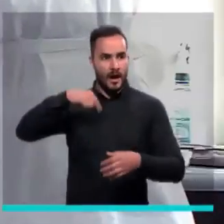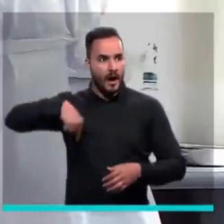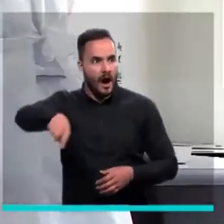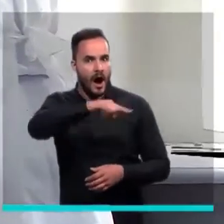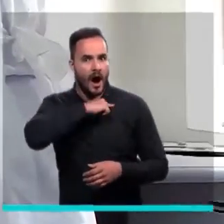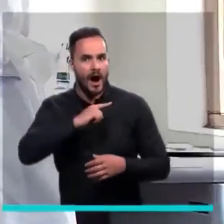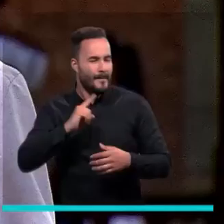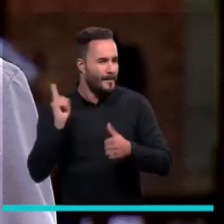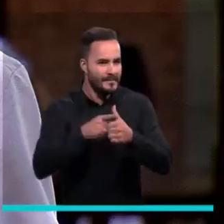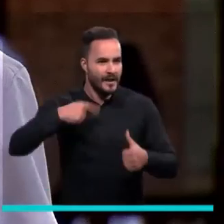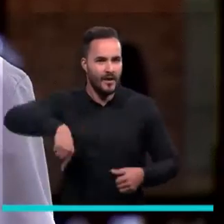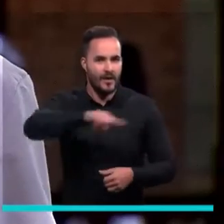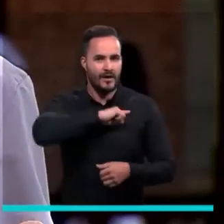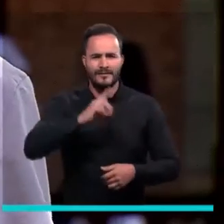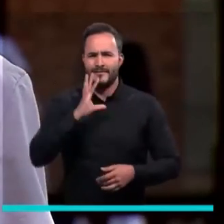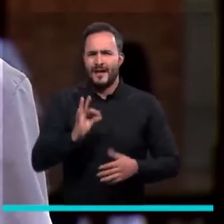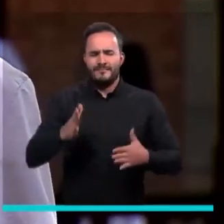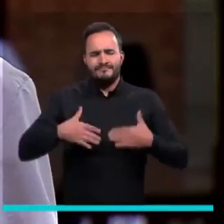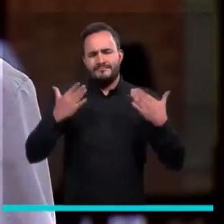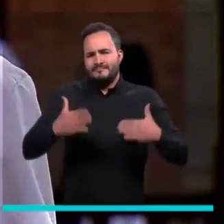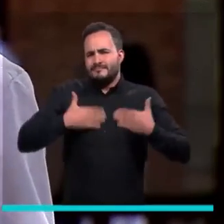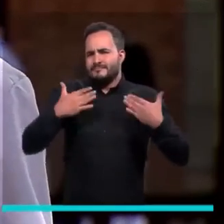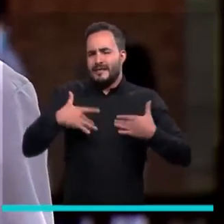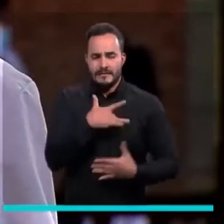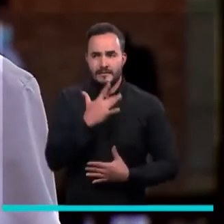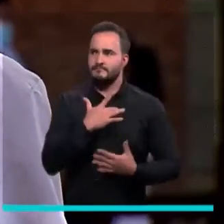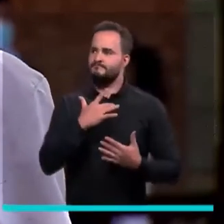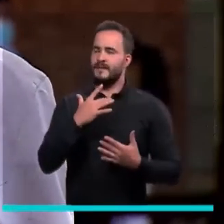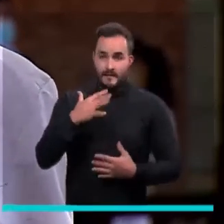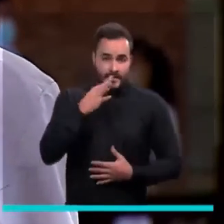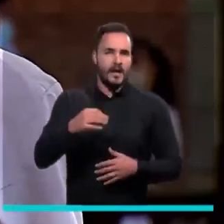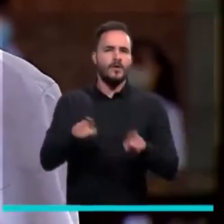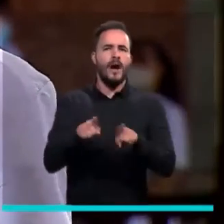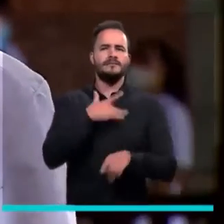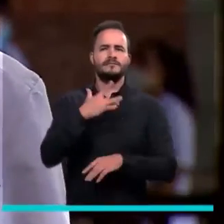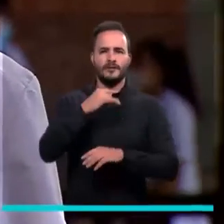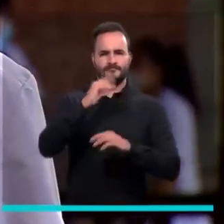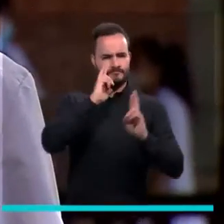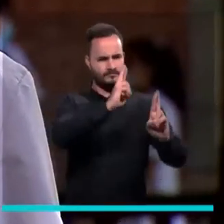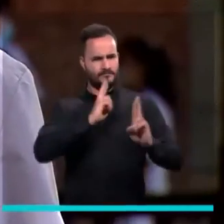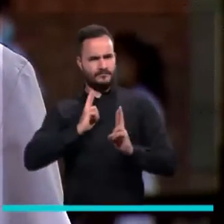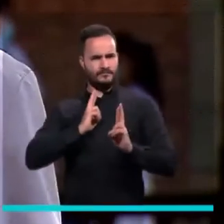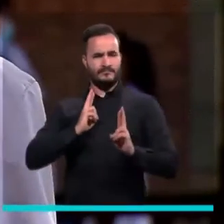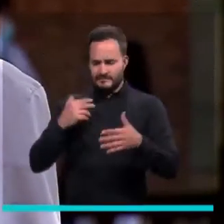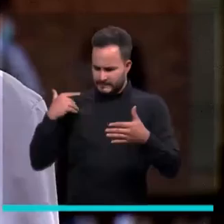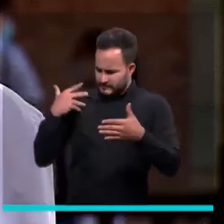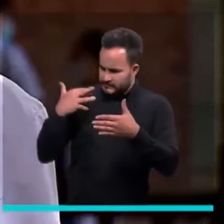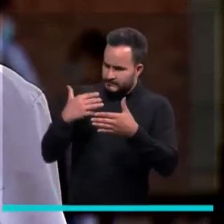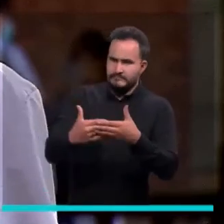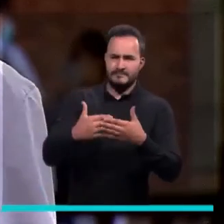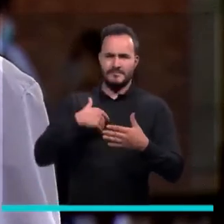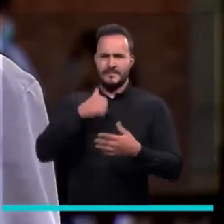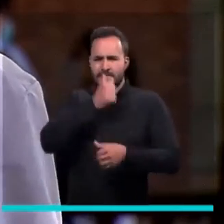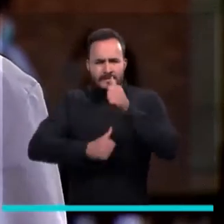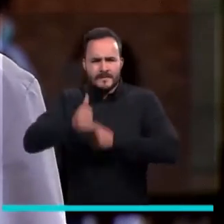fue súper esperanzador. Yo personalmente lo vi como un reconocimiento a todo